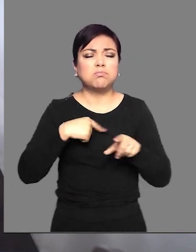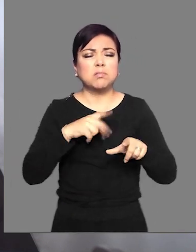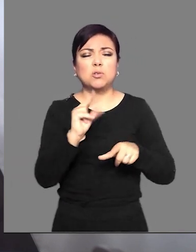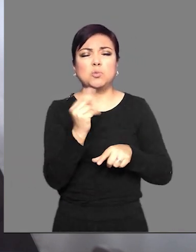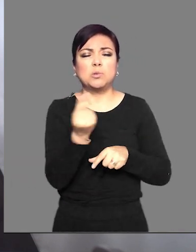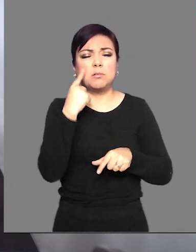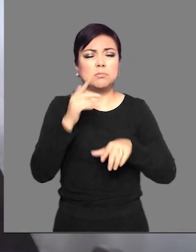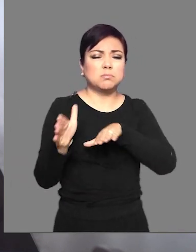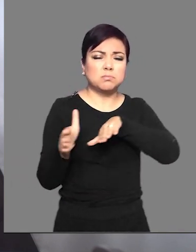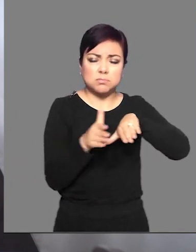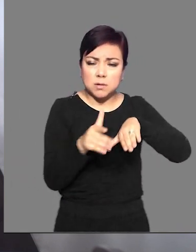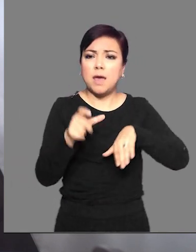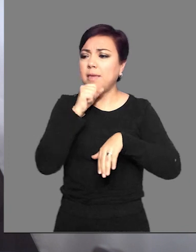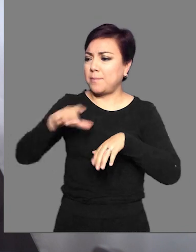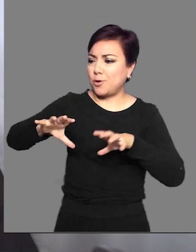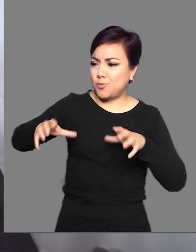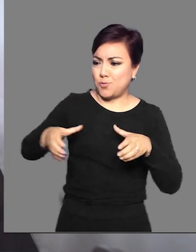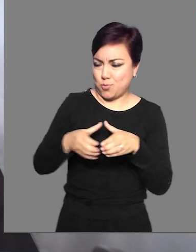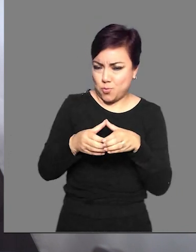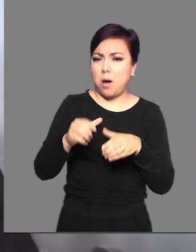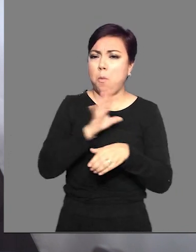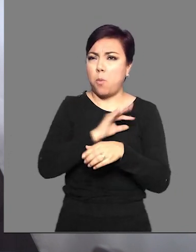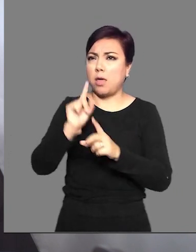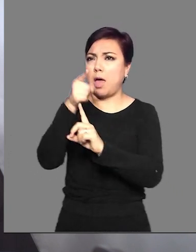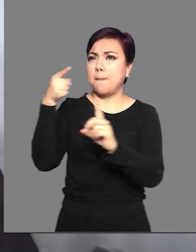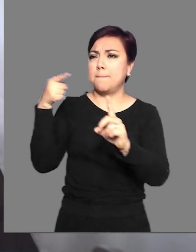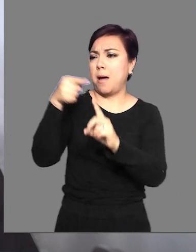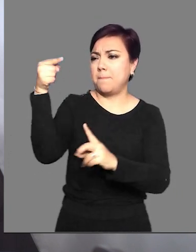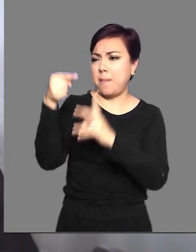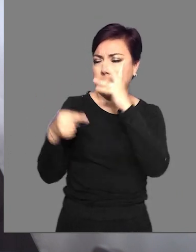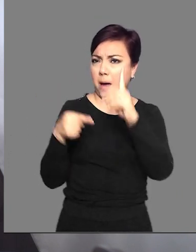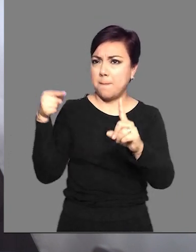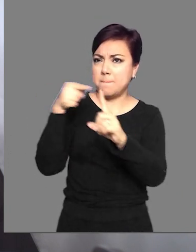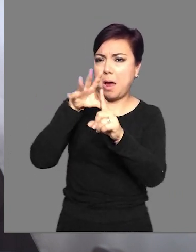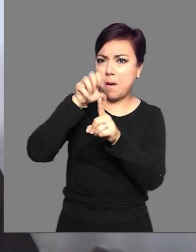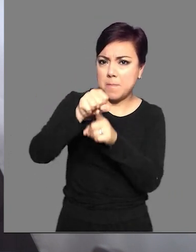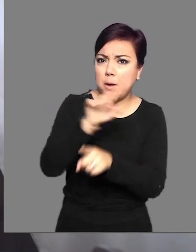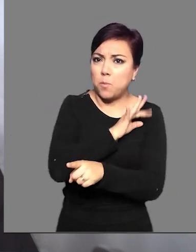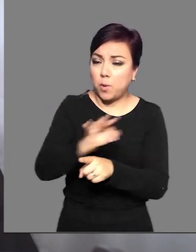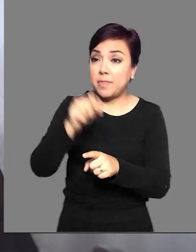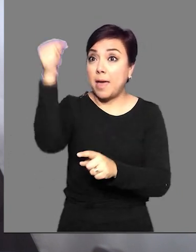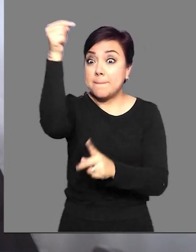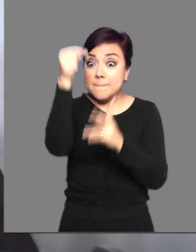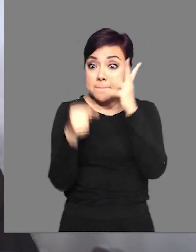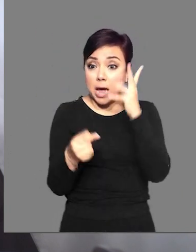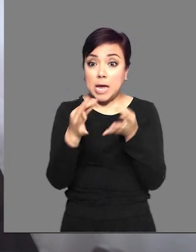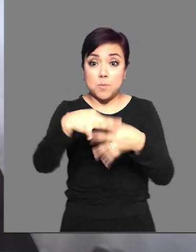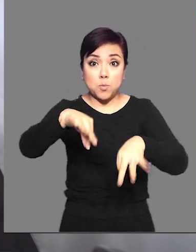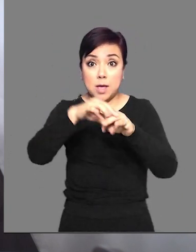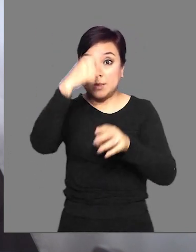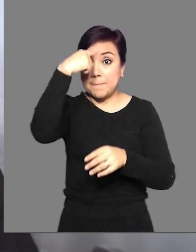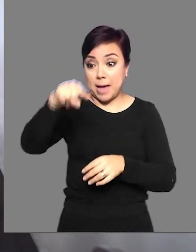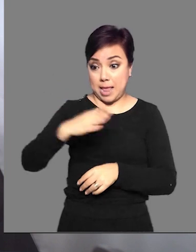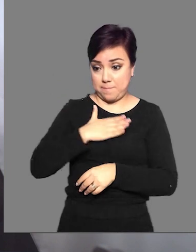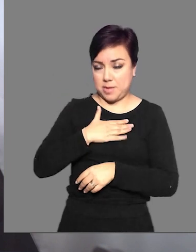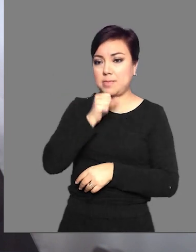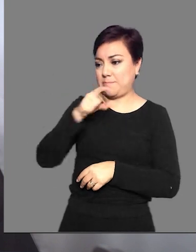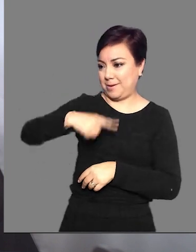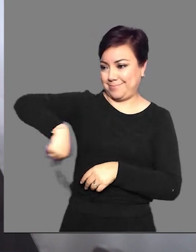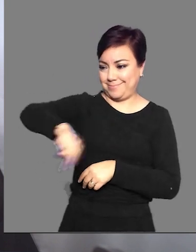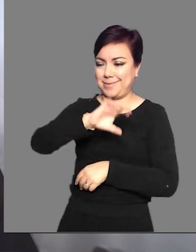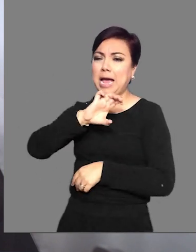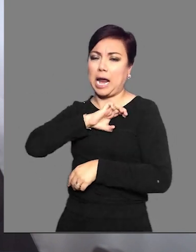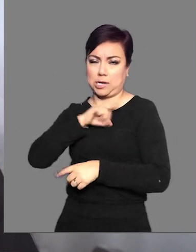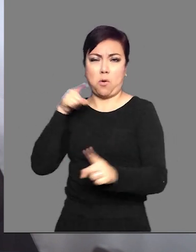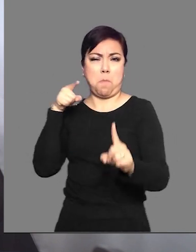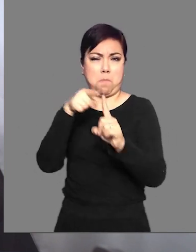superfluas. Reorienta tu esfuerzo a metas que compartas con otros, que trasciendan. Enfócate en lo que verdaderamente es importante